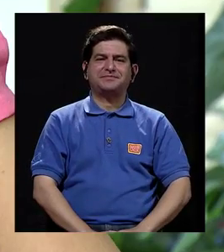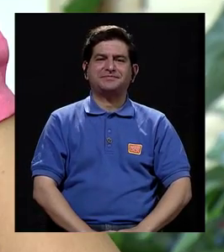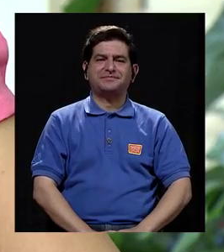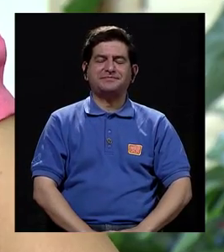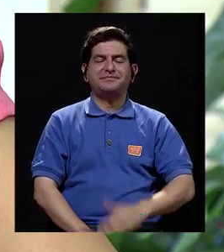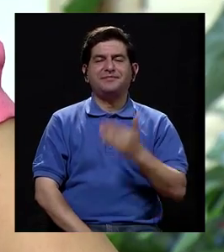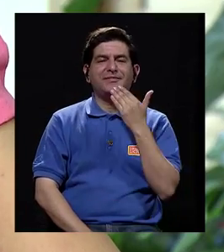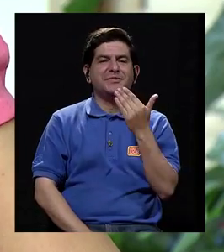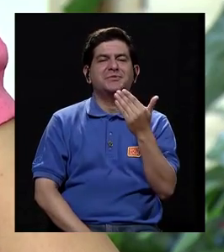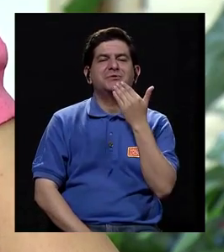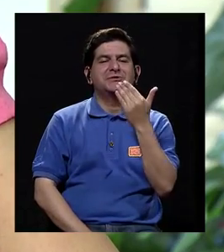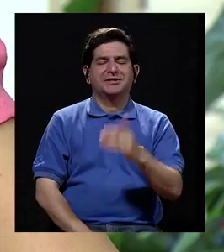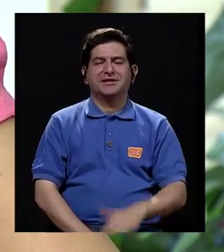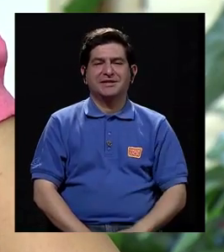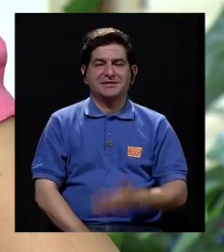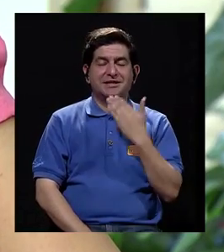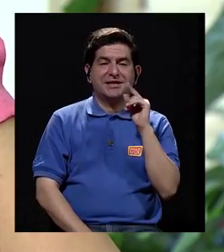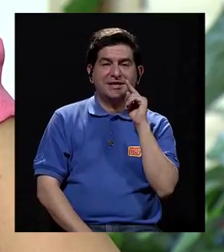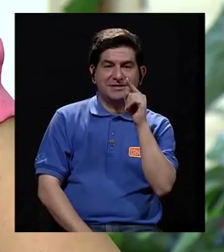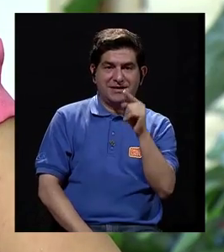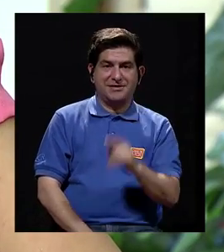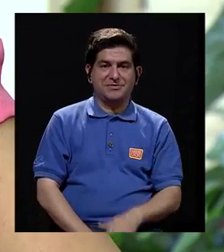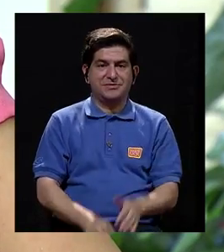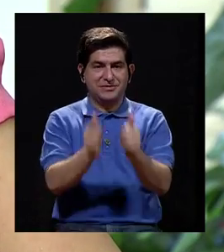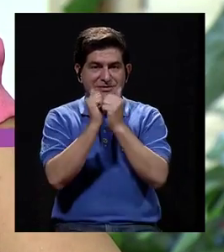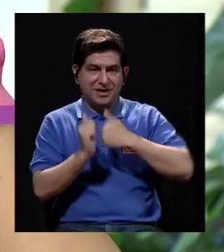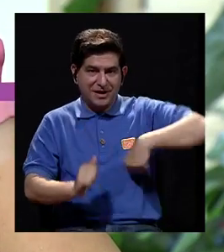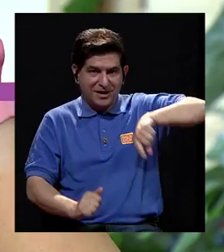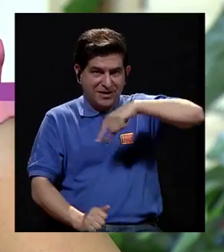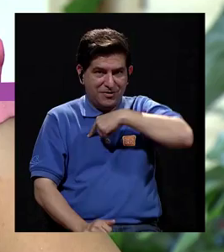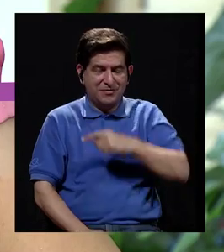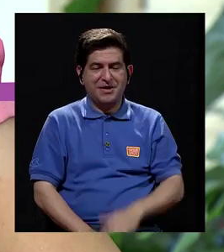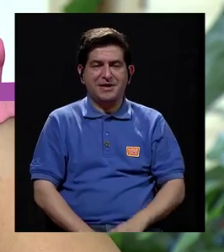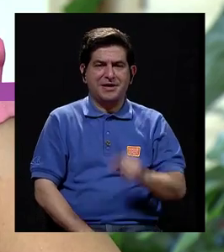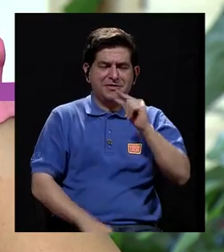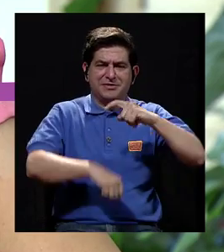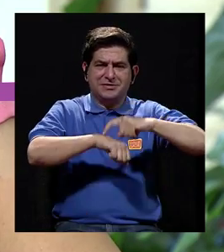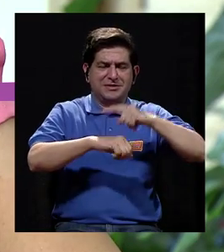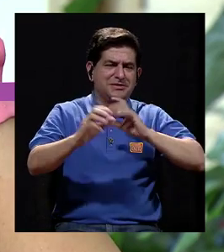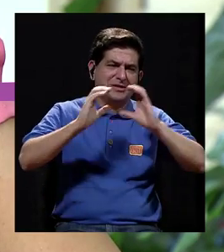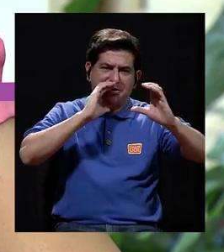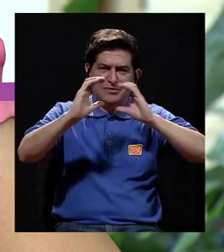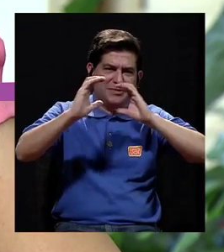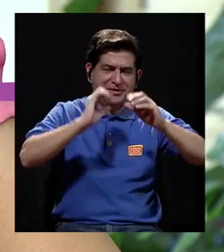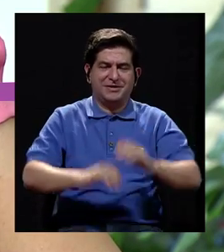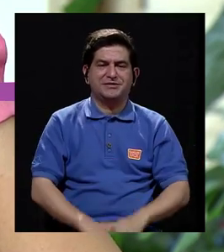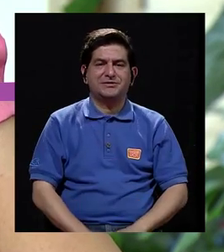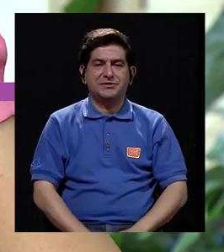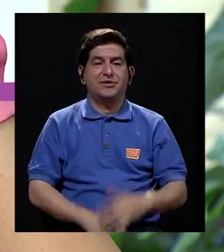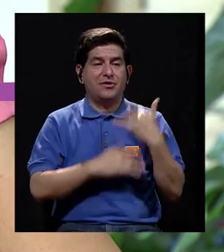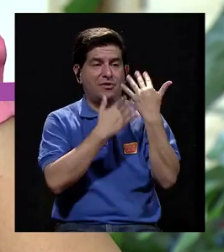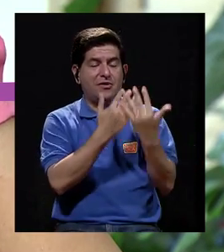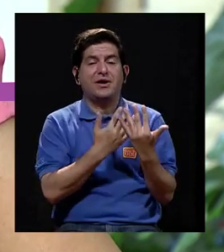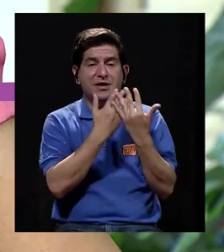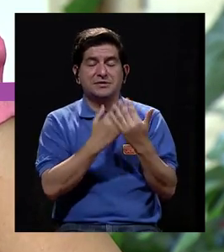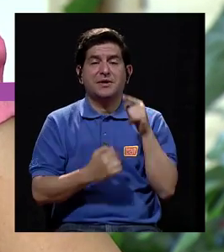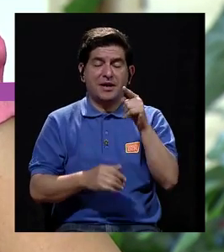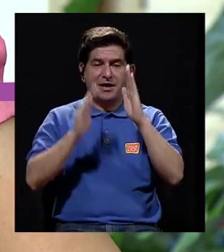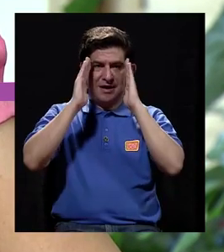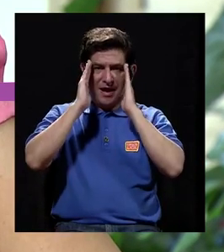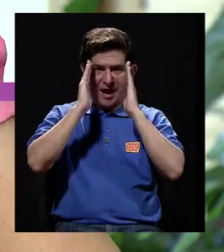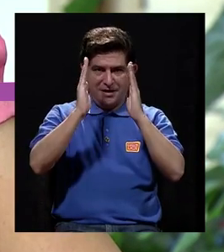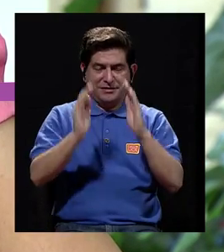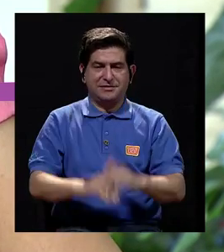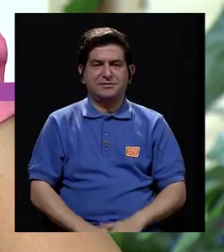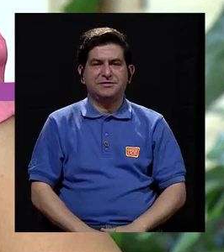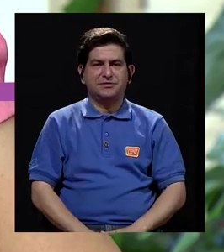Bueno, muchísimas gracias y gracias a ustedes por acompañarnos en este ratito de conversación. Les esperamos, esperamos